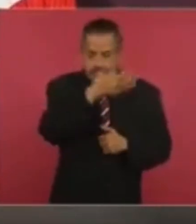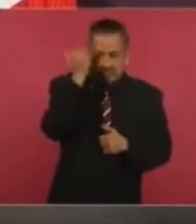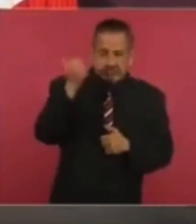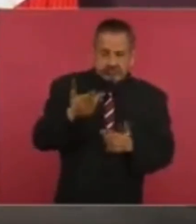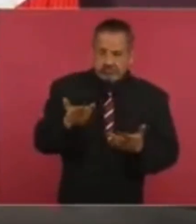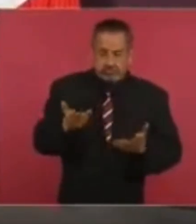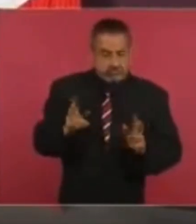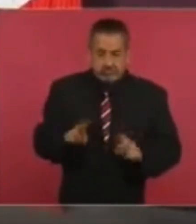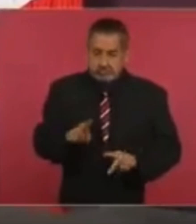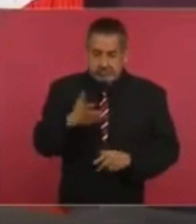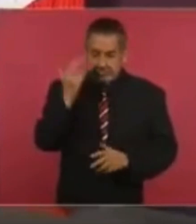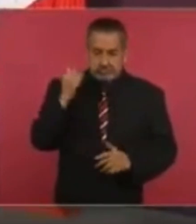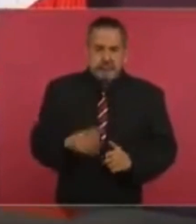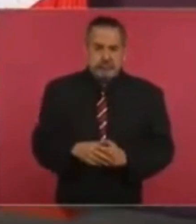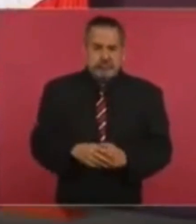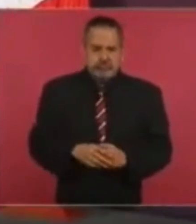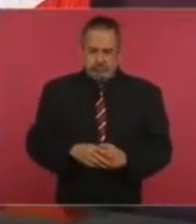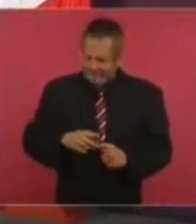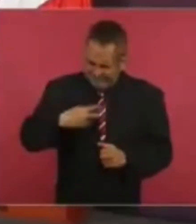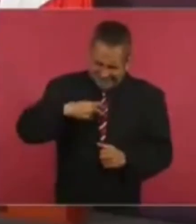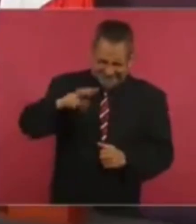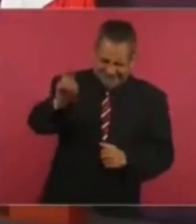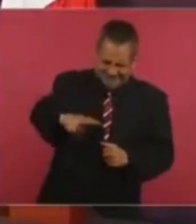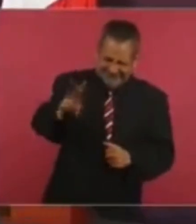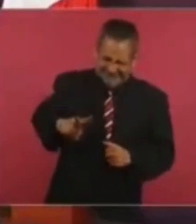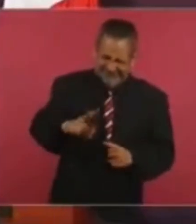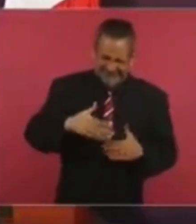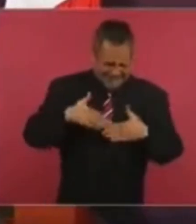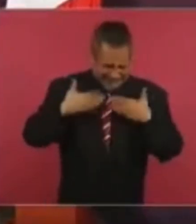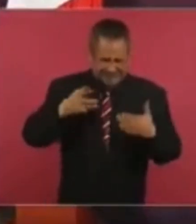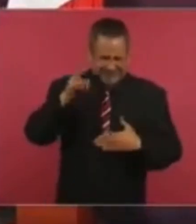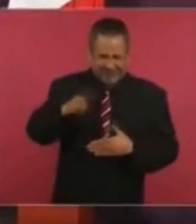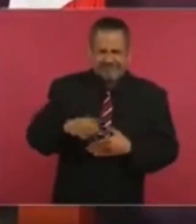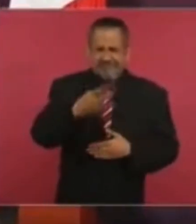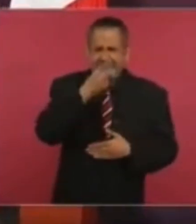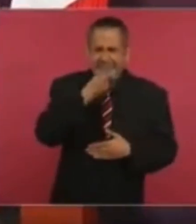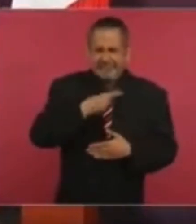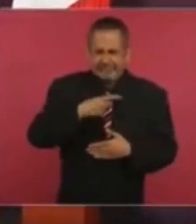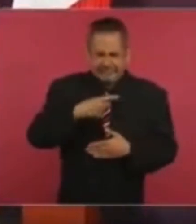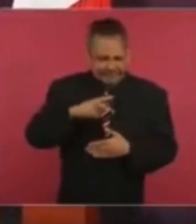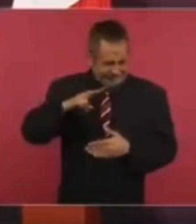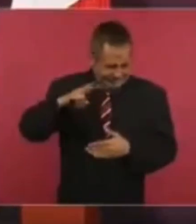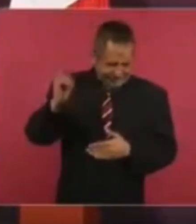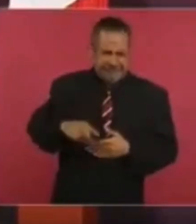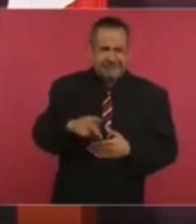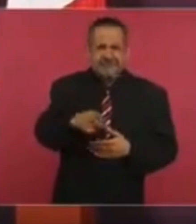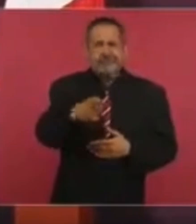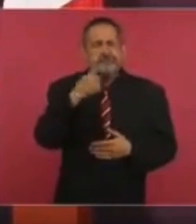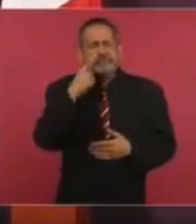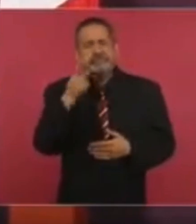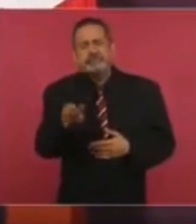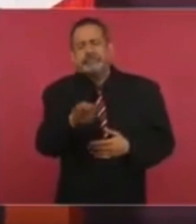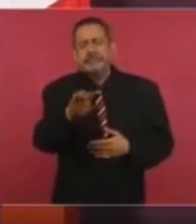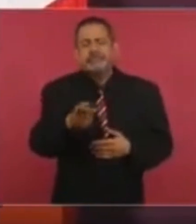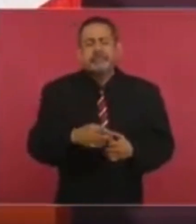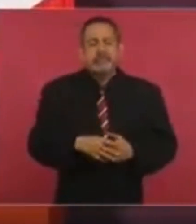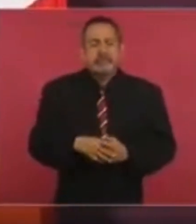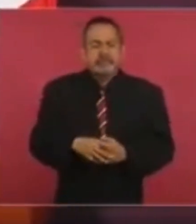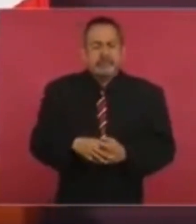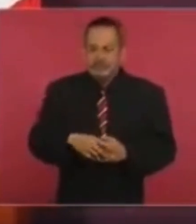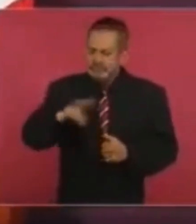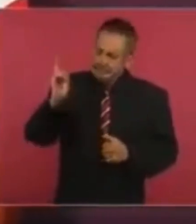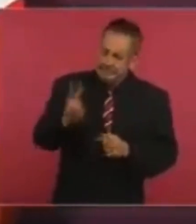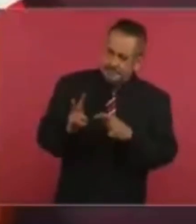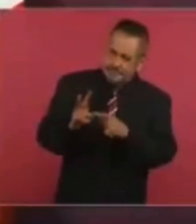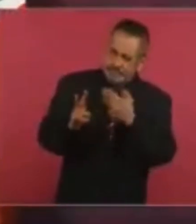A ver, en honor a la verdad, la verdad que